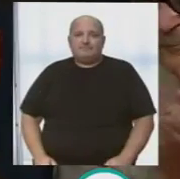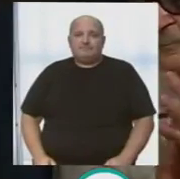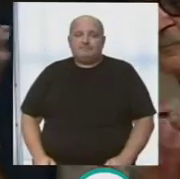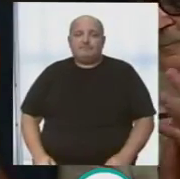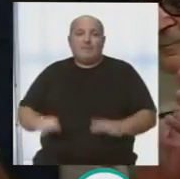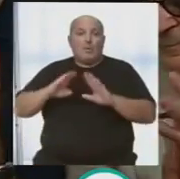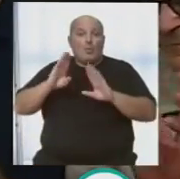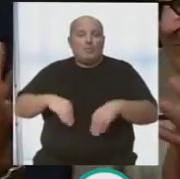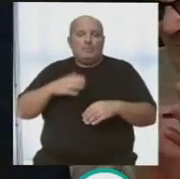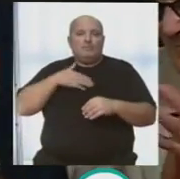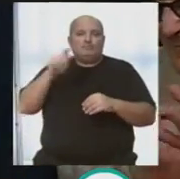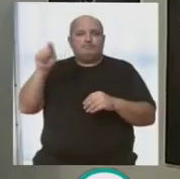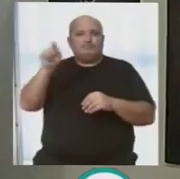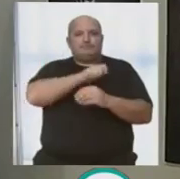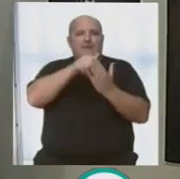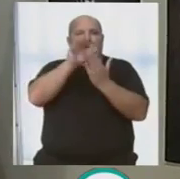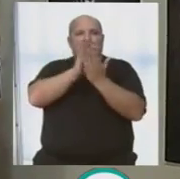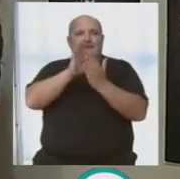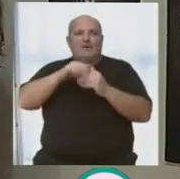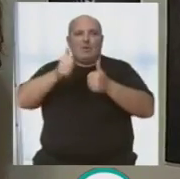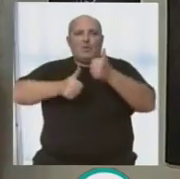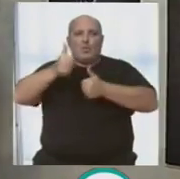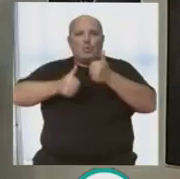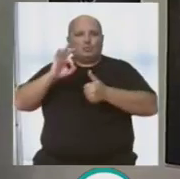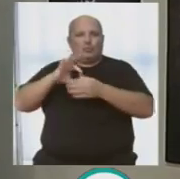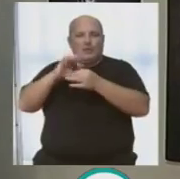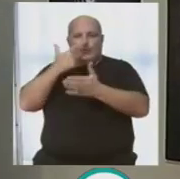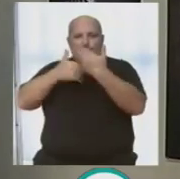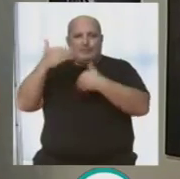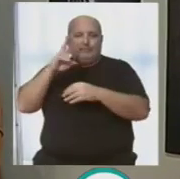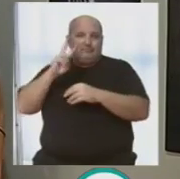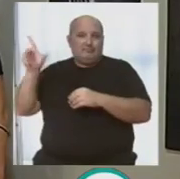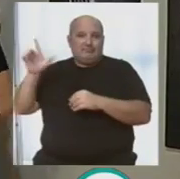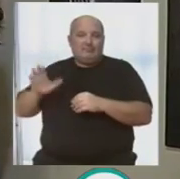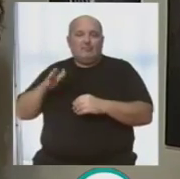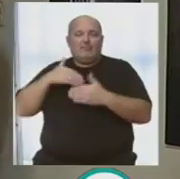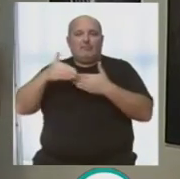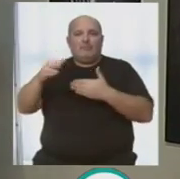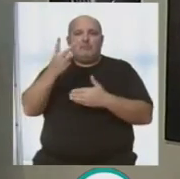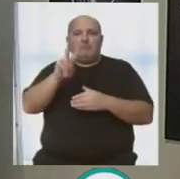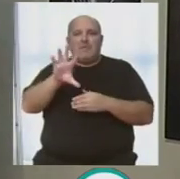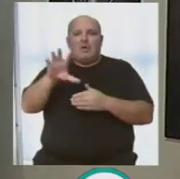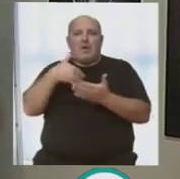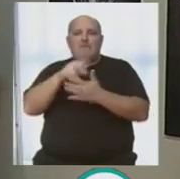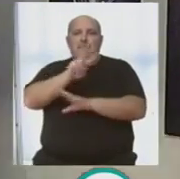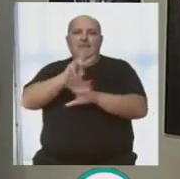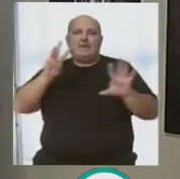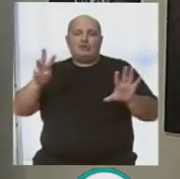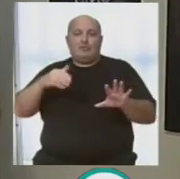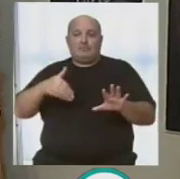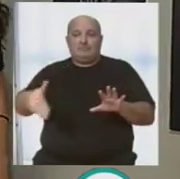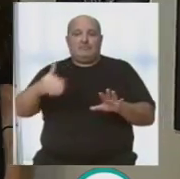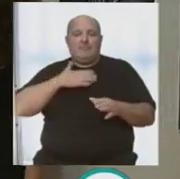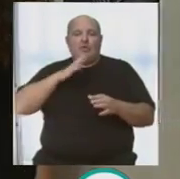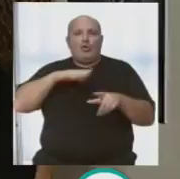Por último, se descubrió el cartel anunciador de los concursos de coplas antiguas que Ascoga celebrará del 25 al 28 de este mes